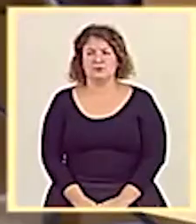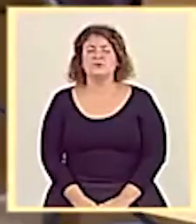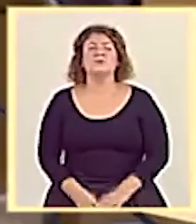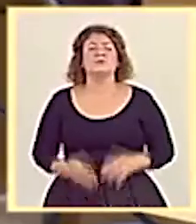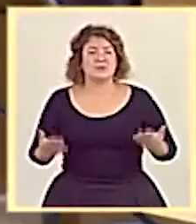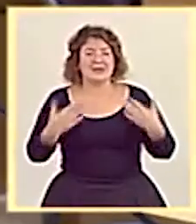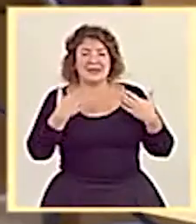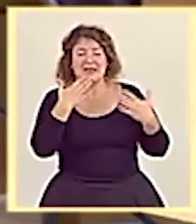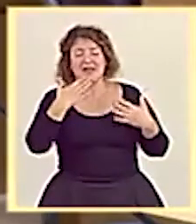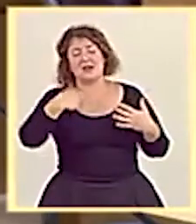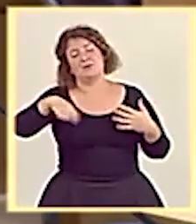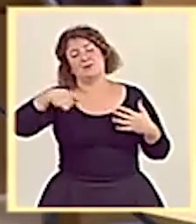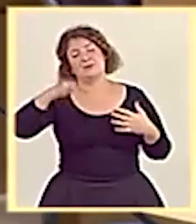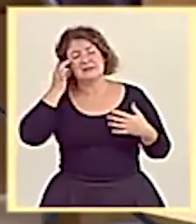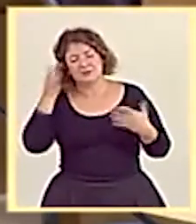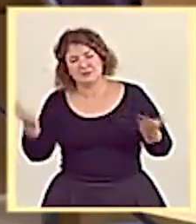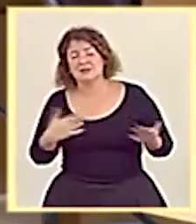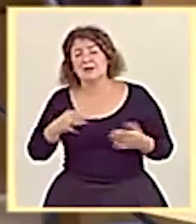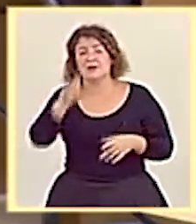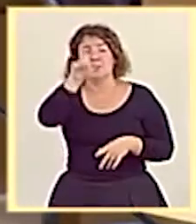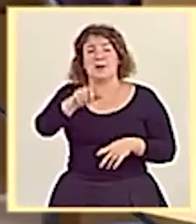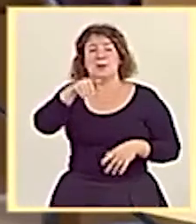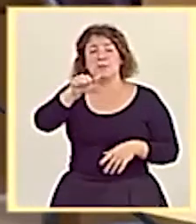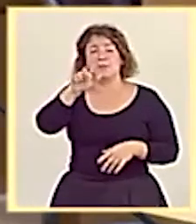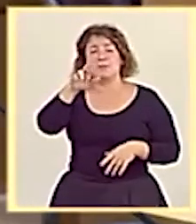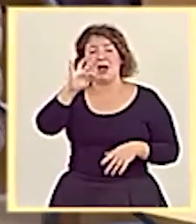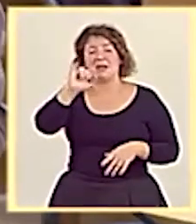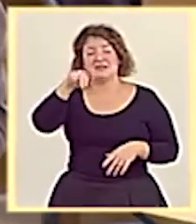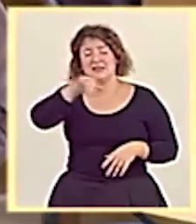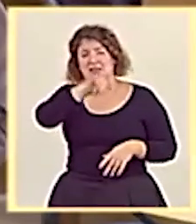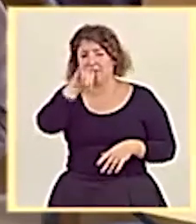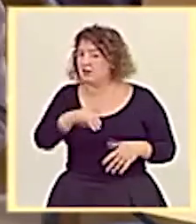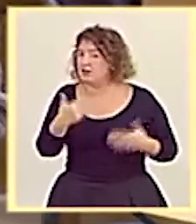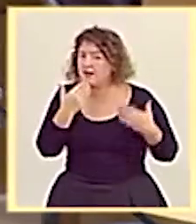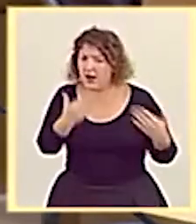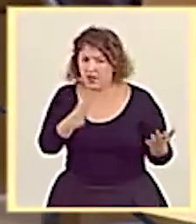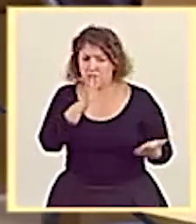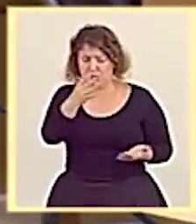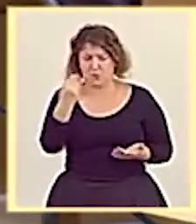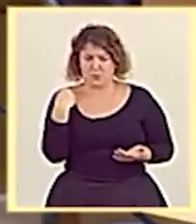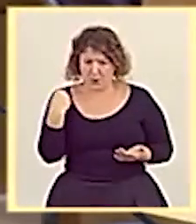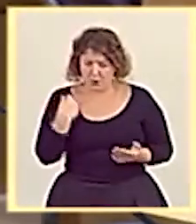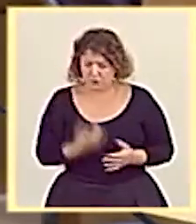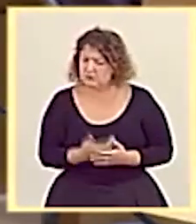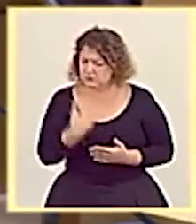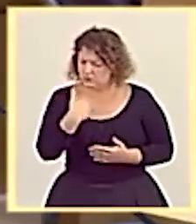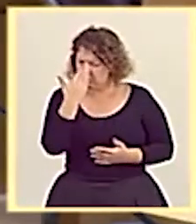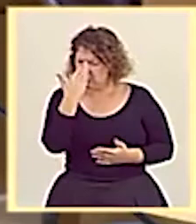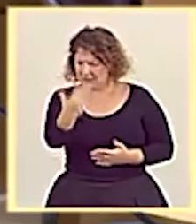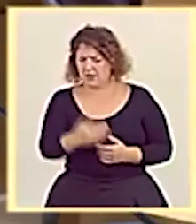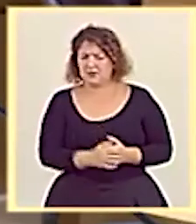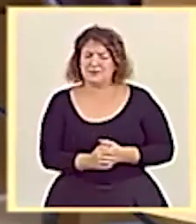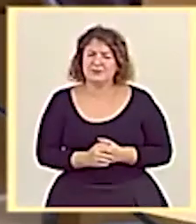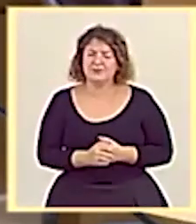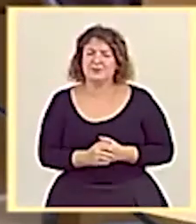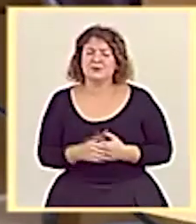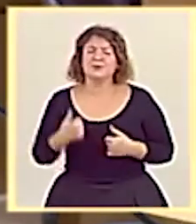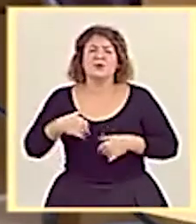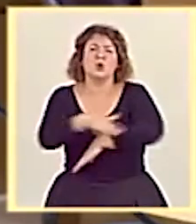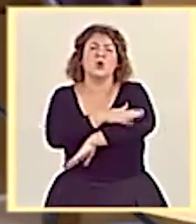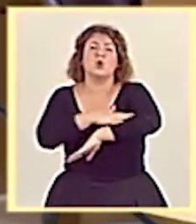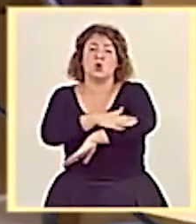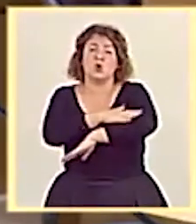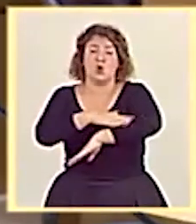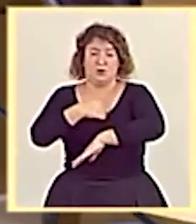Muchas gracias, señora presidenta. Yo, señor Martínez, no sabe cómo le agradezco que me haga esta pregunta. Y lo digo sinceramente. Mire, el Gobierno